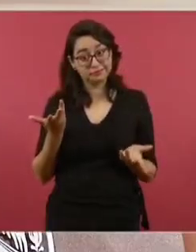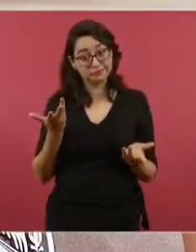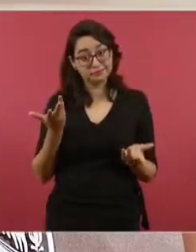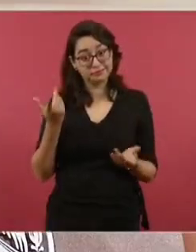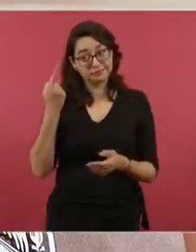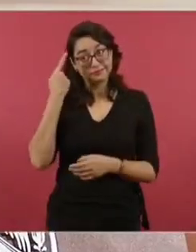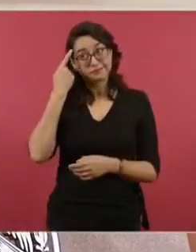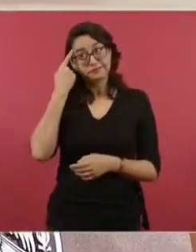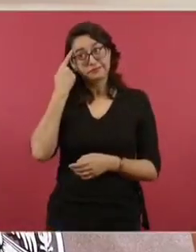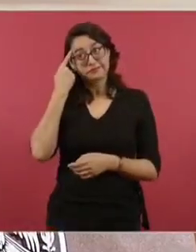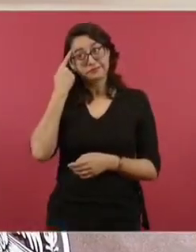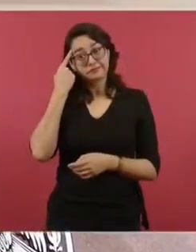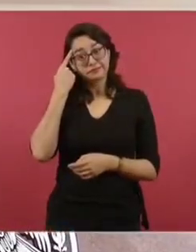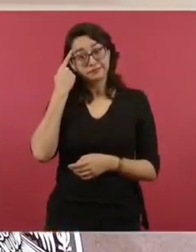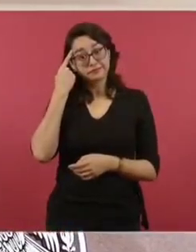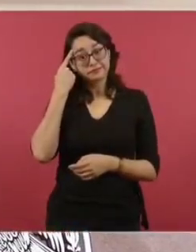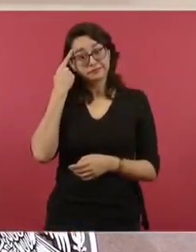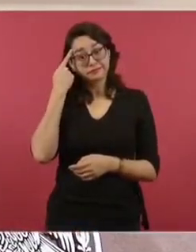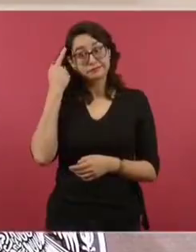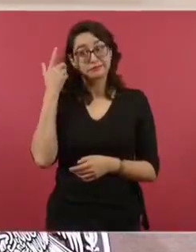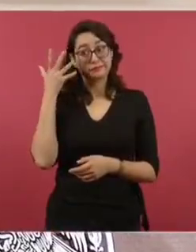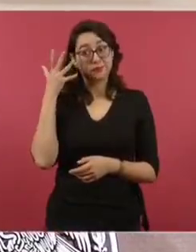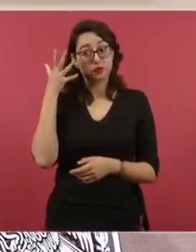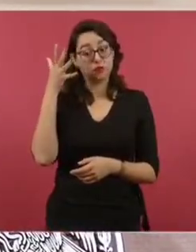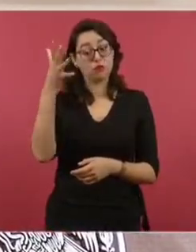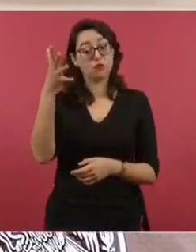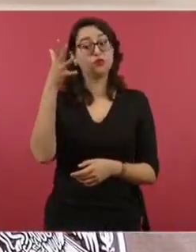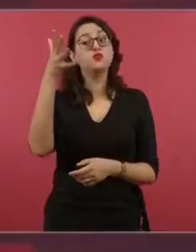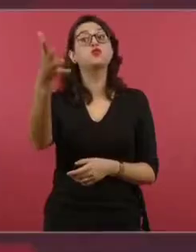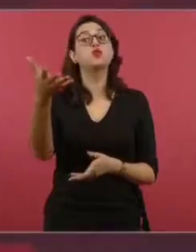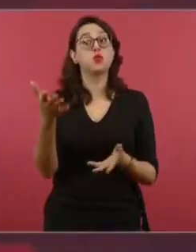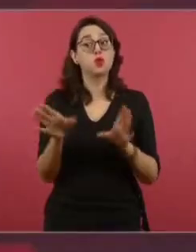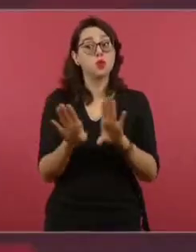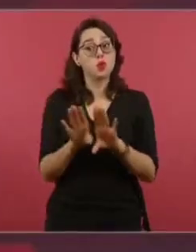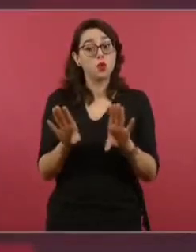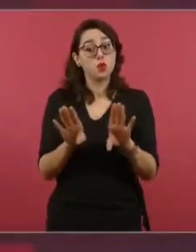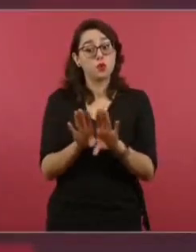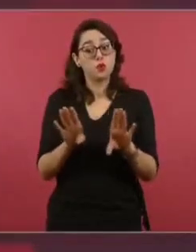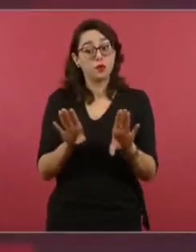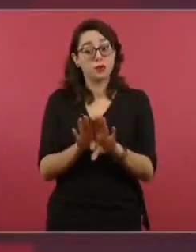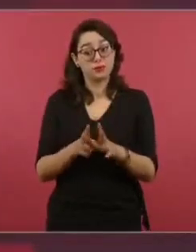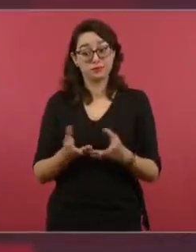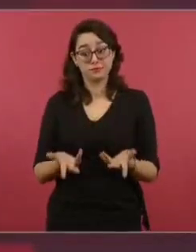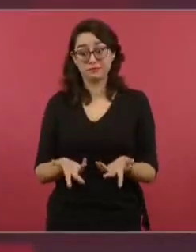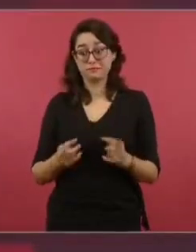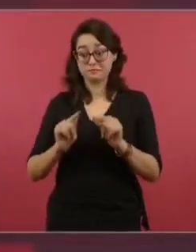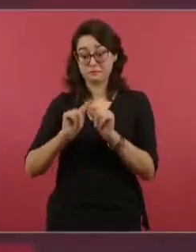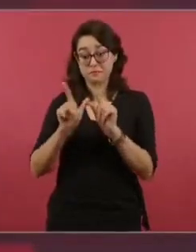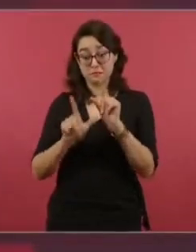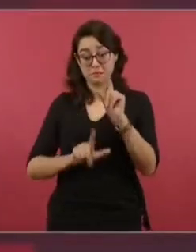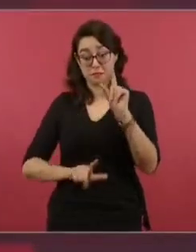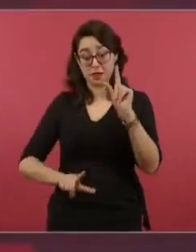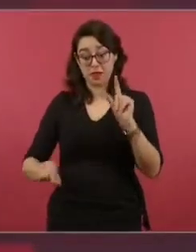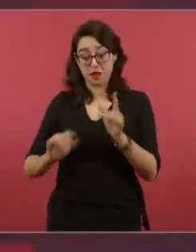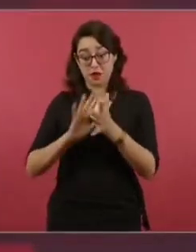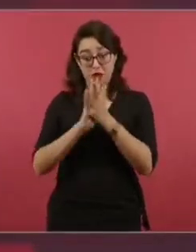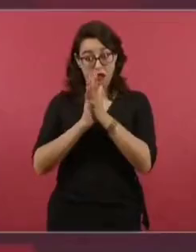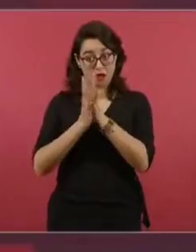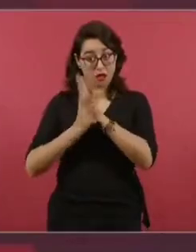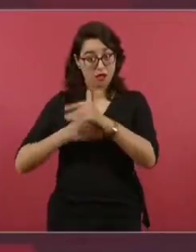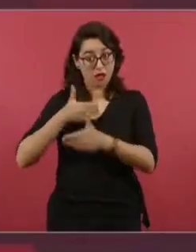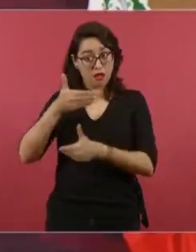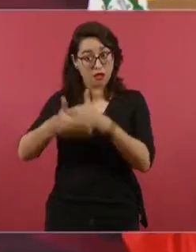en que hace falta seguir avanzando en la transformación del país